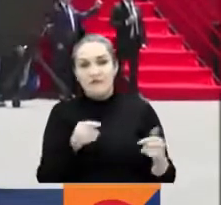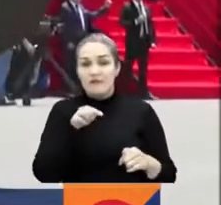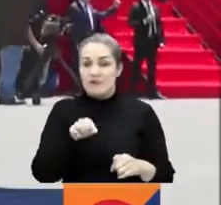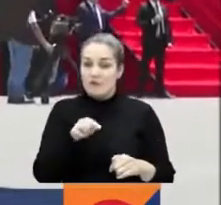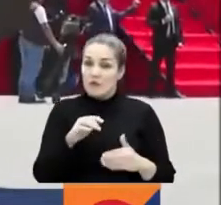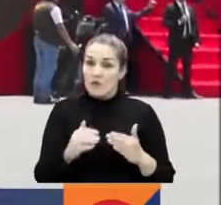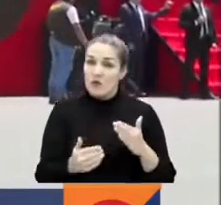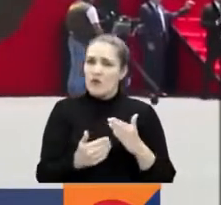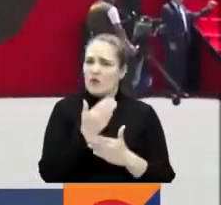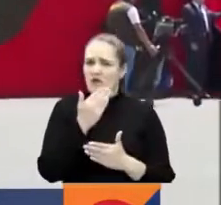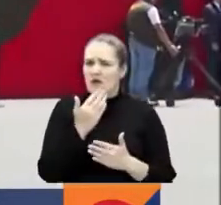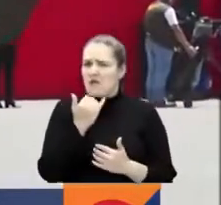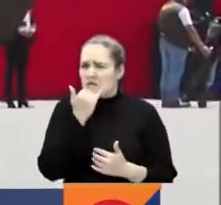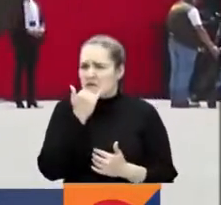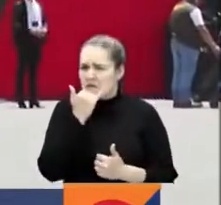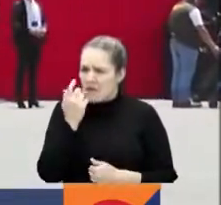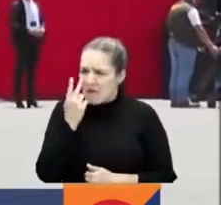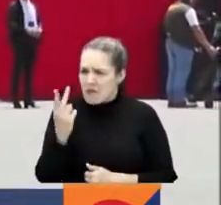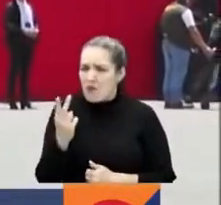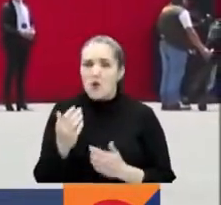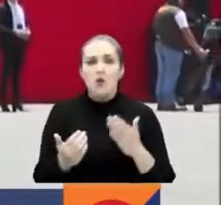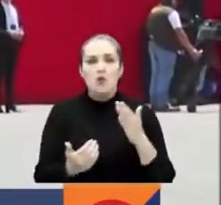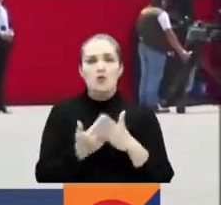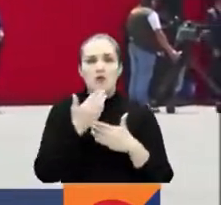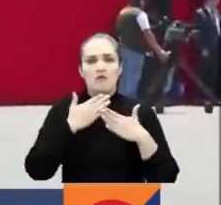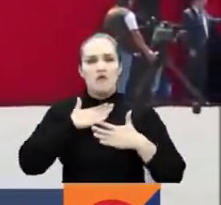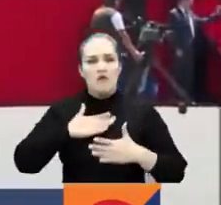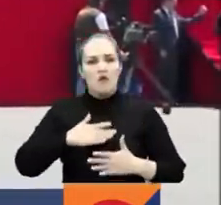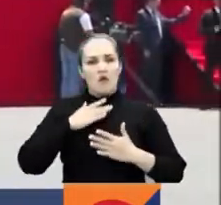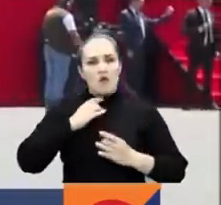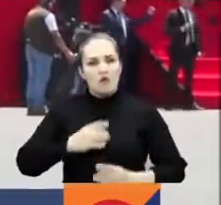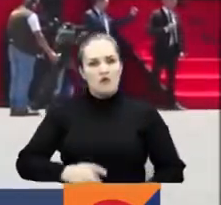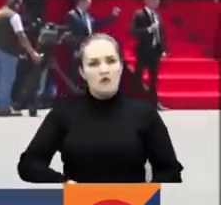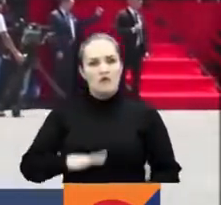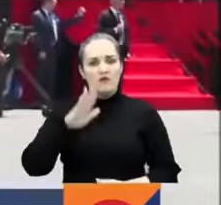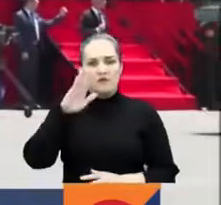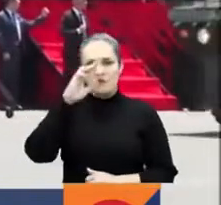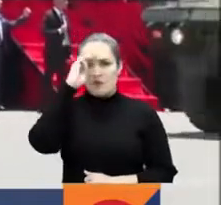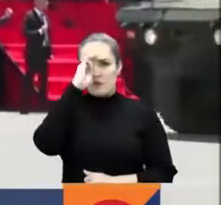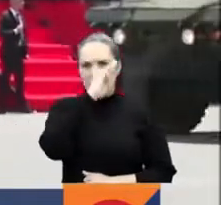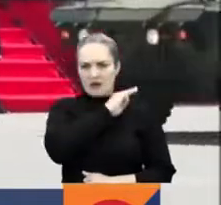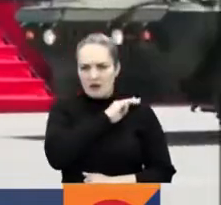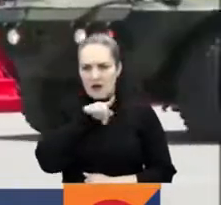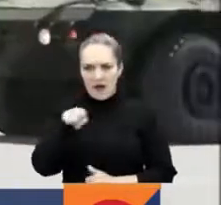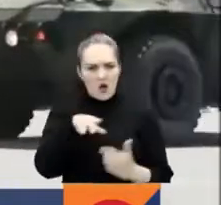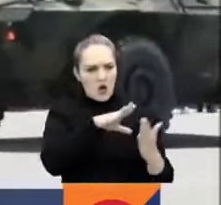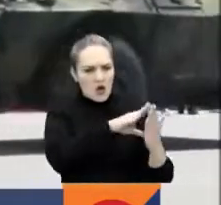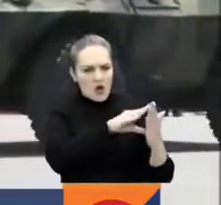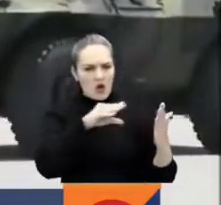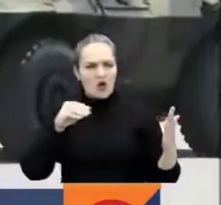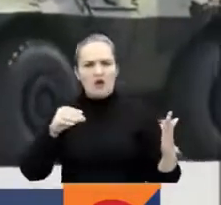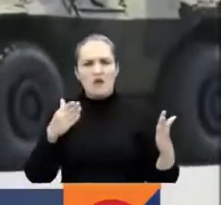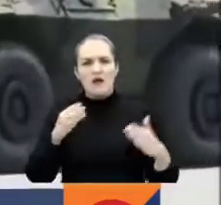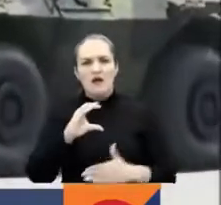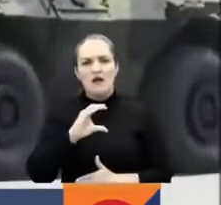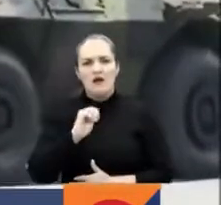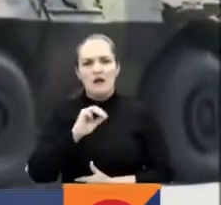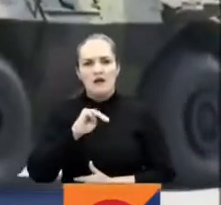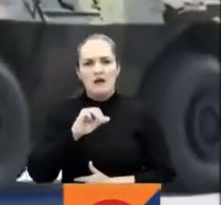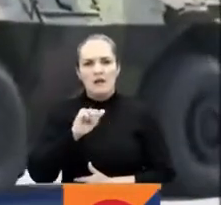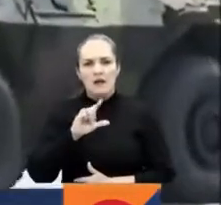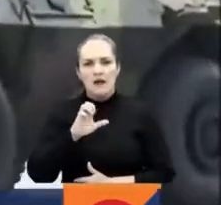desfile, es el nuevo uniforme del Ejército Nacional, que está inspirado en el camaleón. Lo están viendo ustedes en los